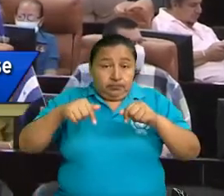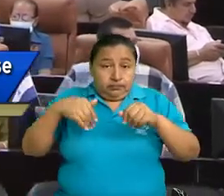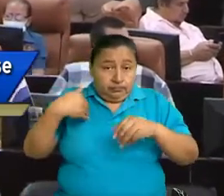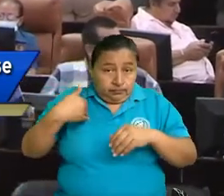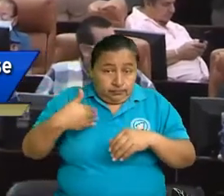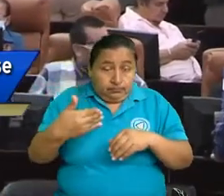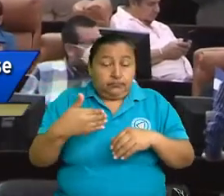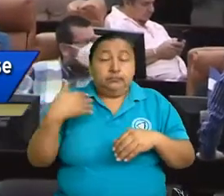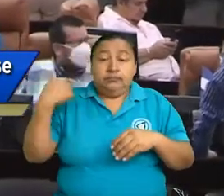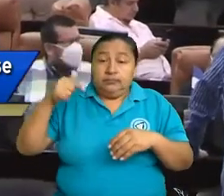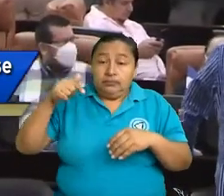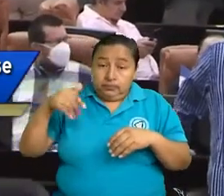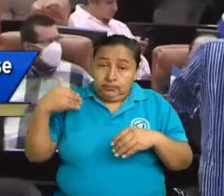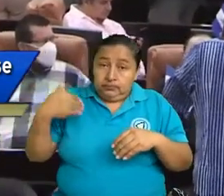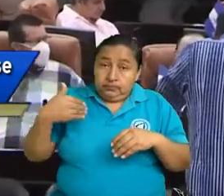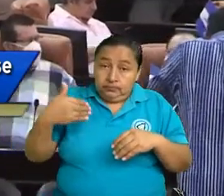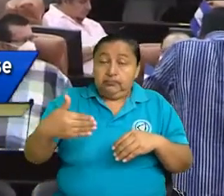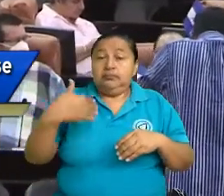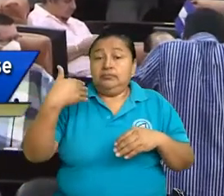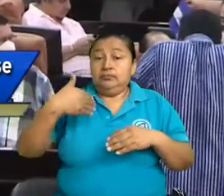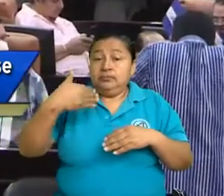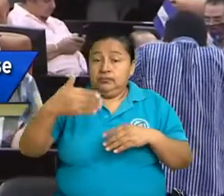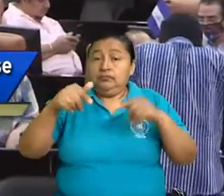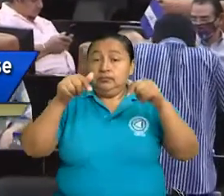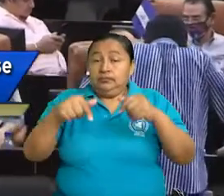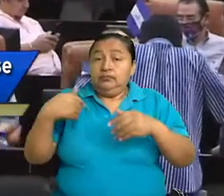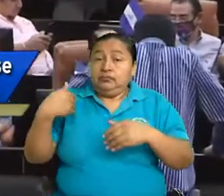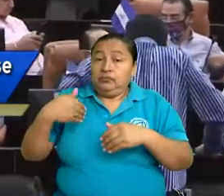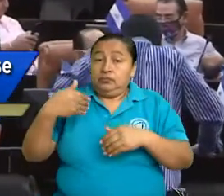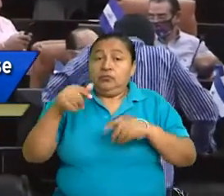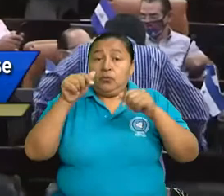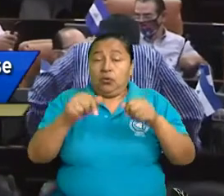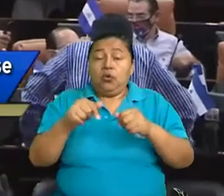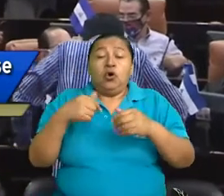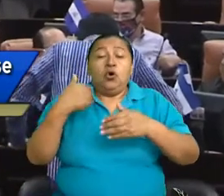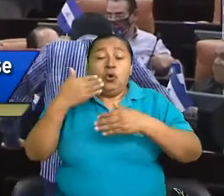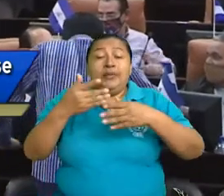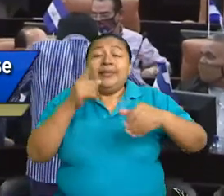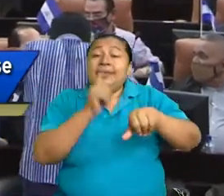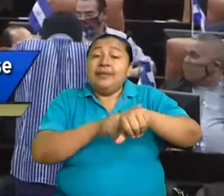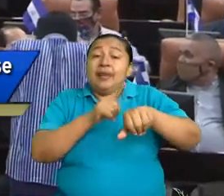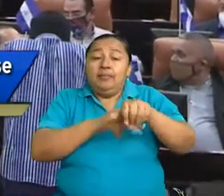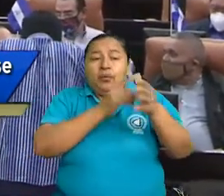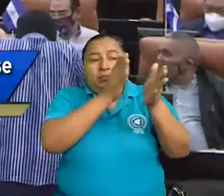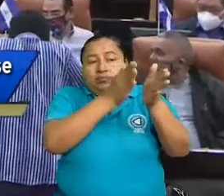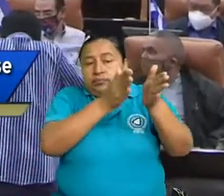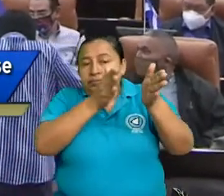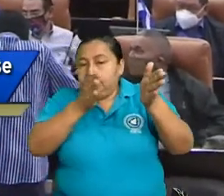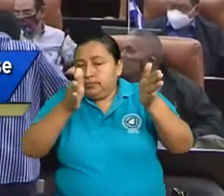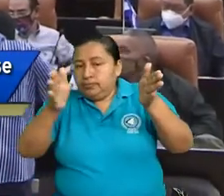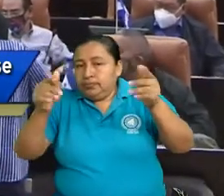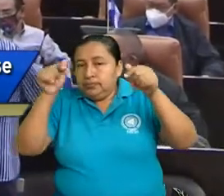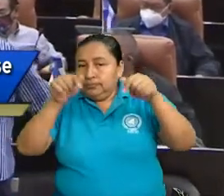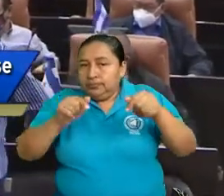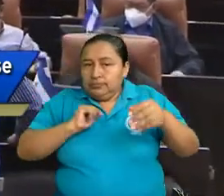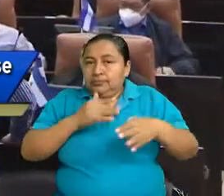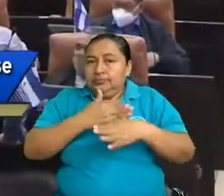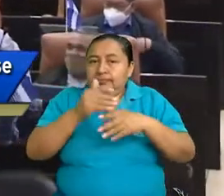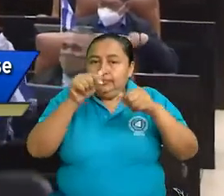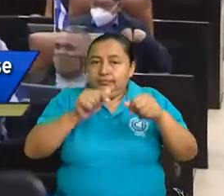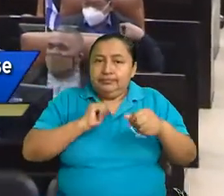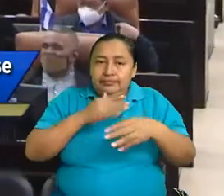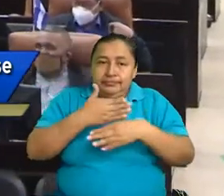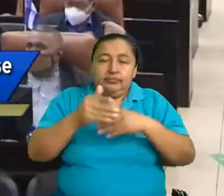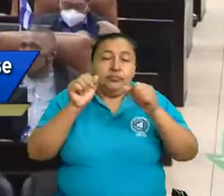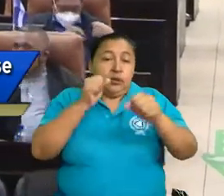proceso evolutivo cronológico se fueron identificando con lupa, con